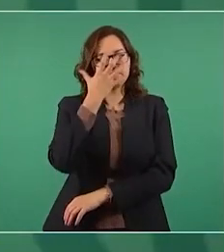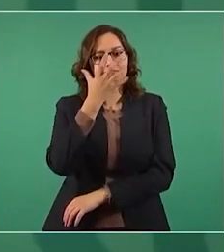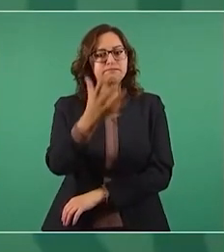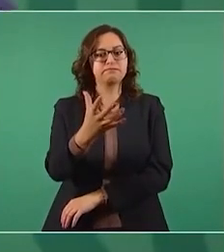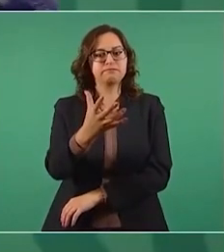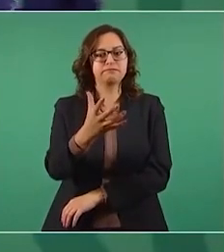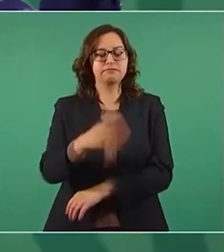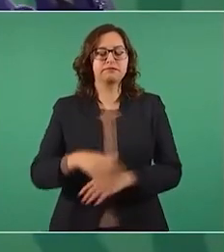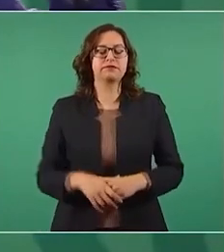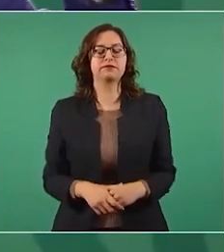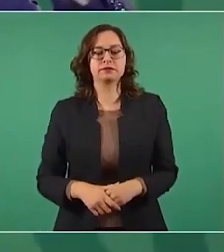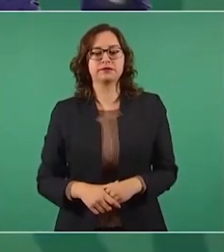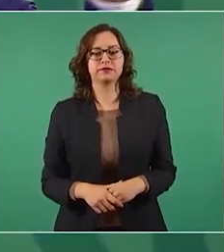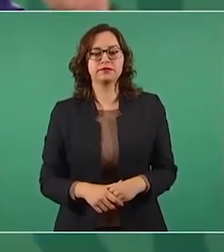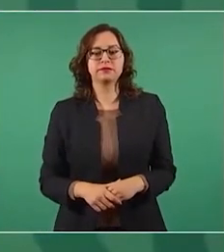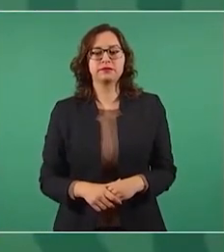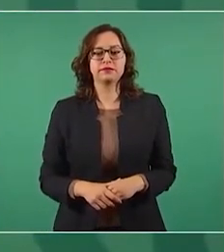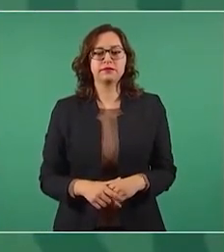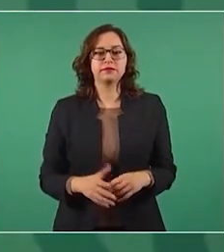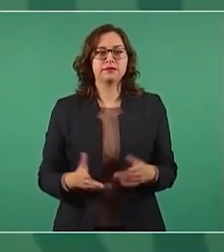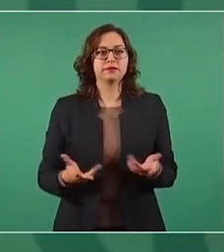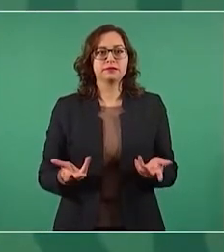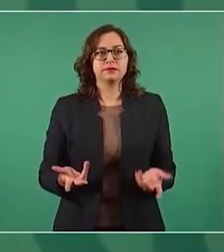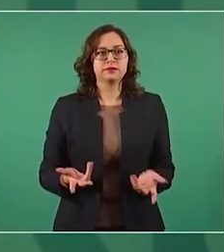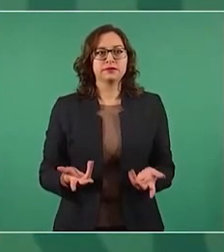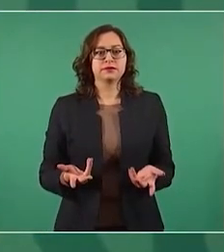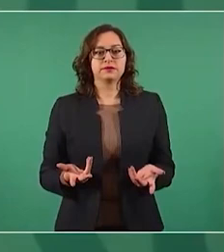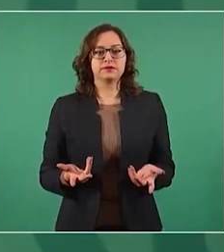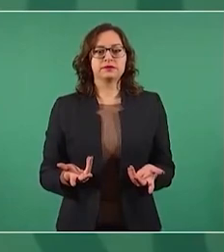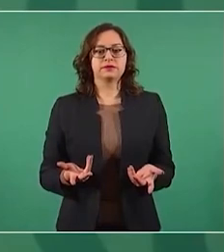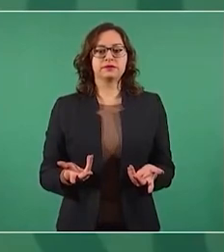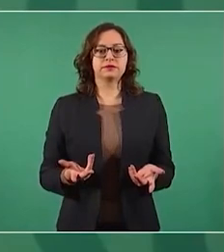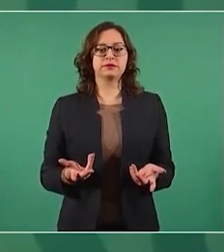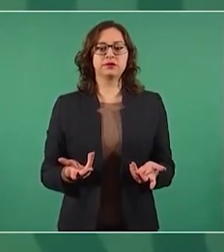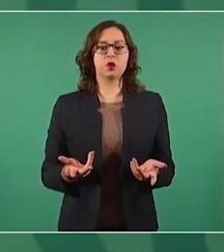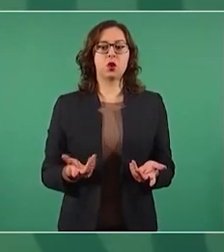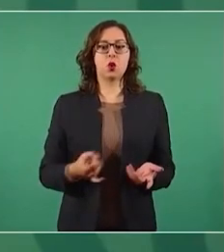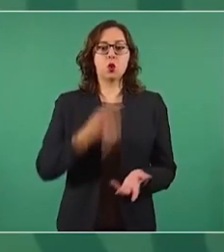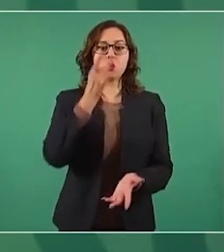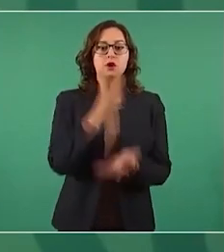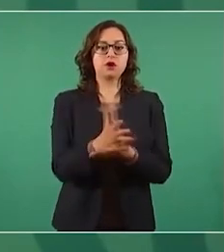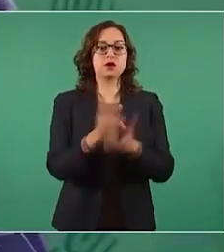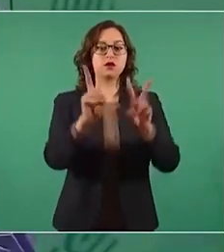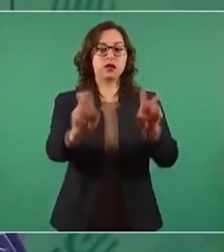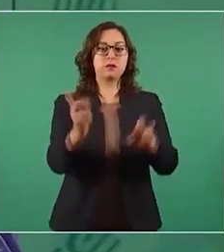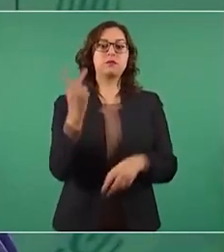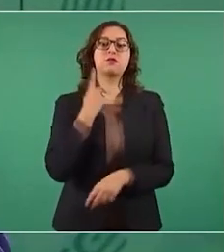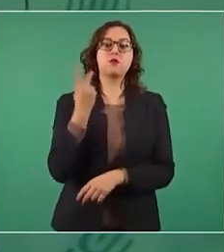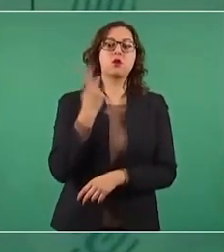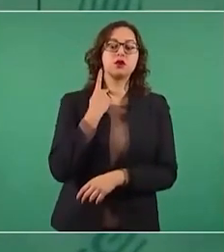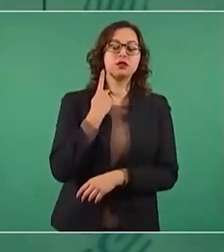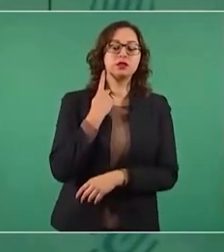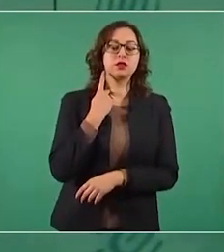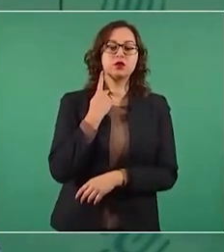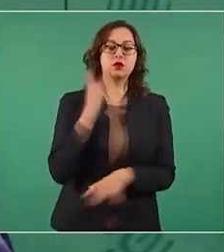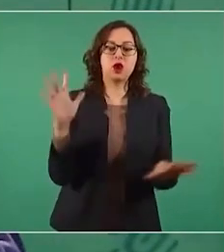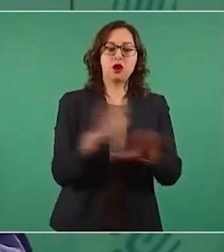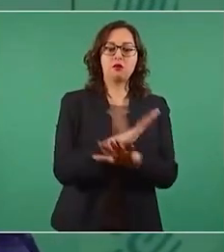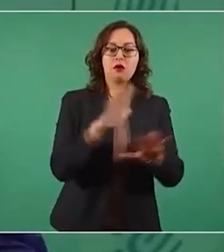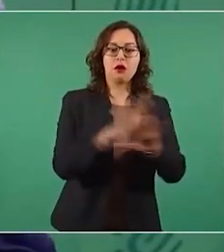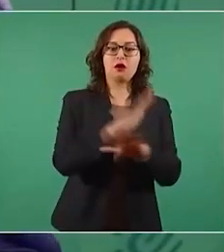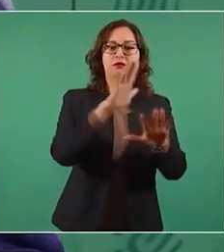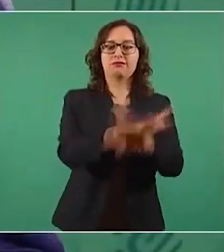Y ya no sólo es el aspecto político democrático, sino un cambio para